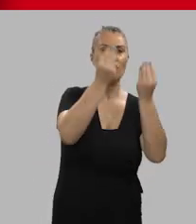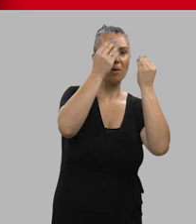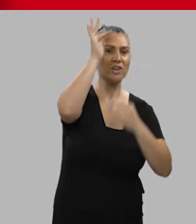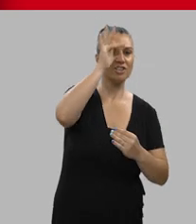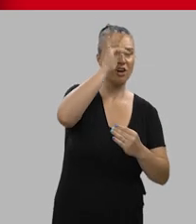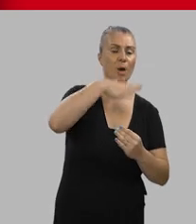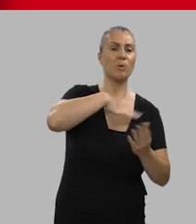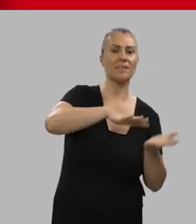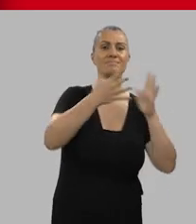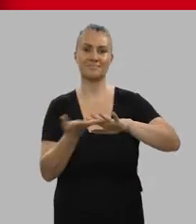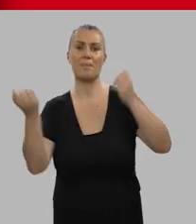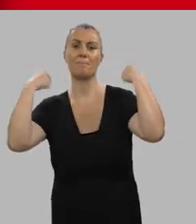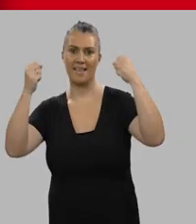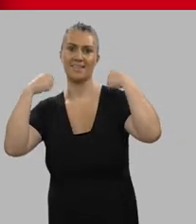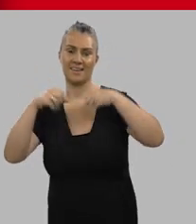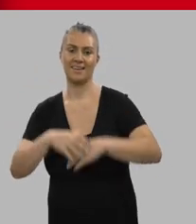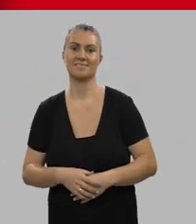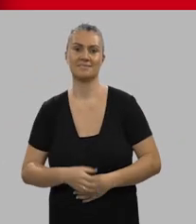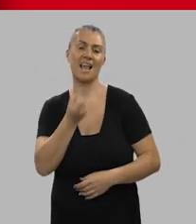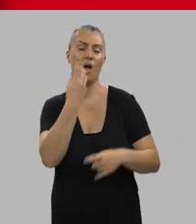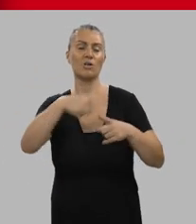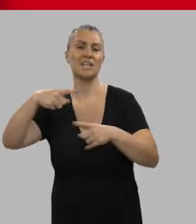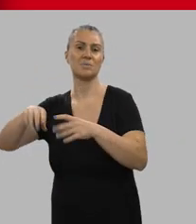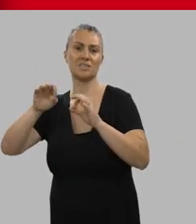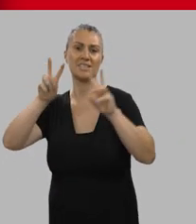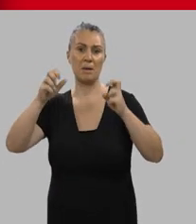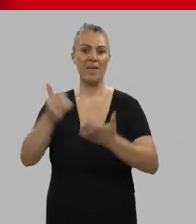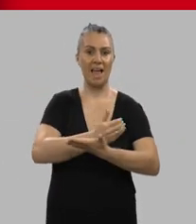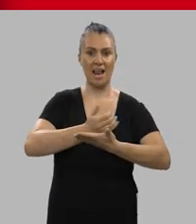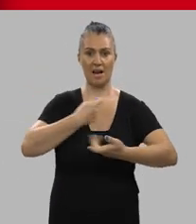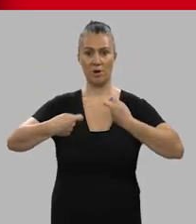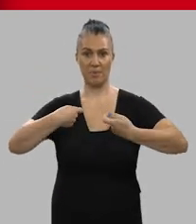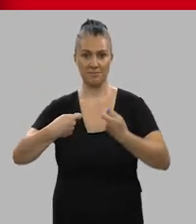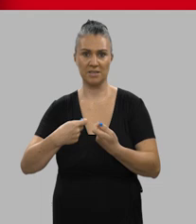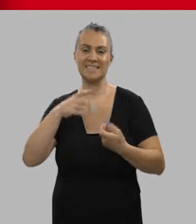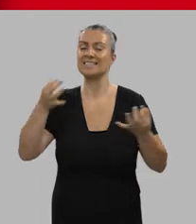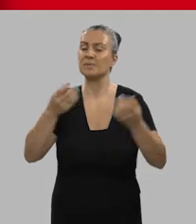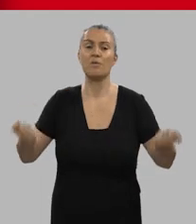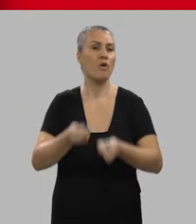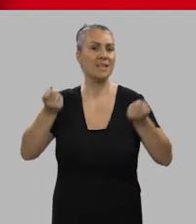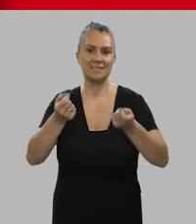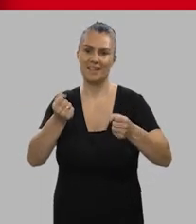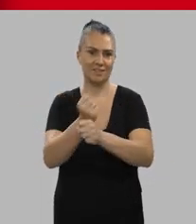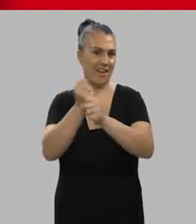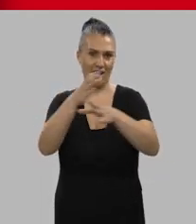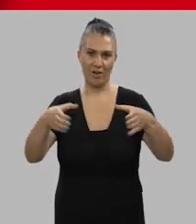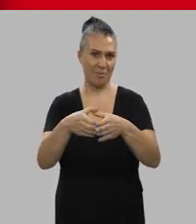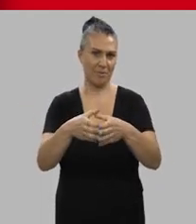teórica, llevarla a un plano práctico en varios aspectos del Revenue Management y además fomentando siempre el trabajo en equipo.